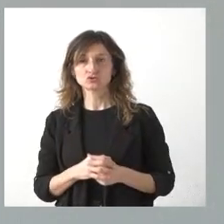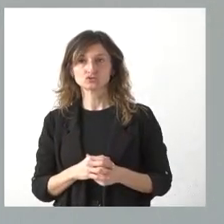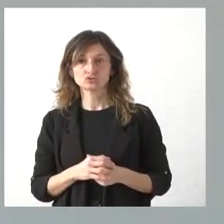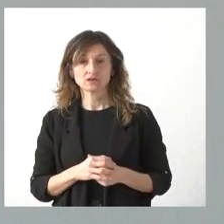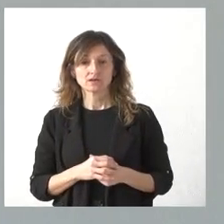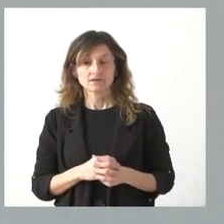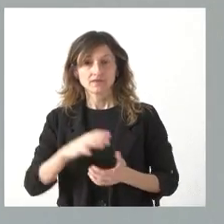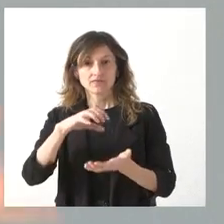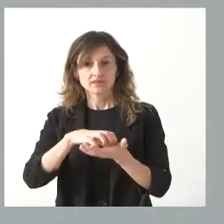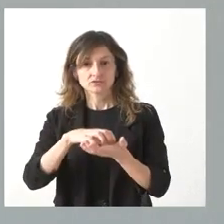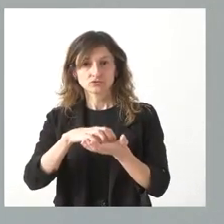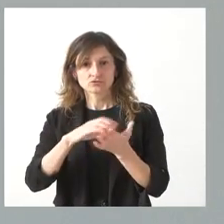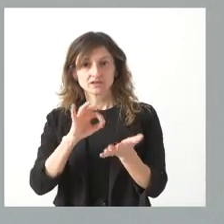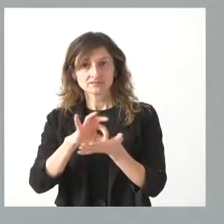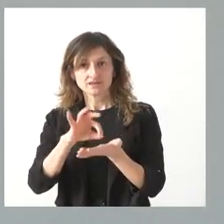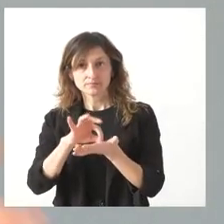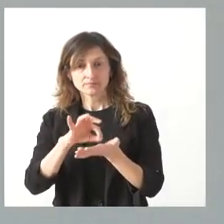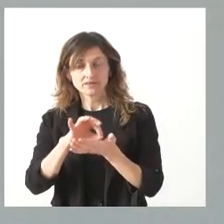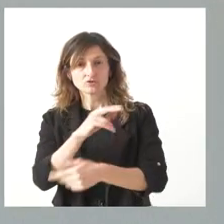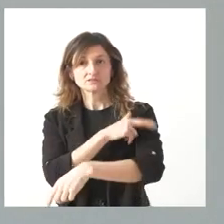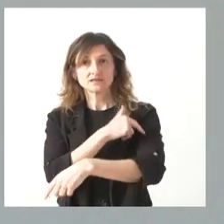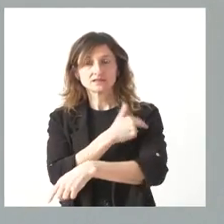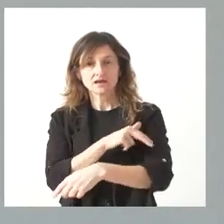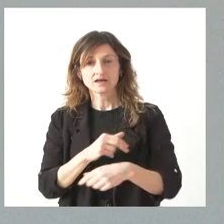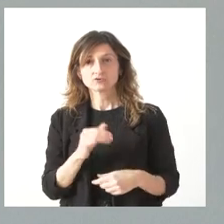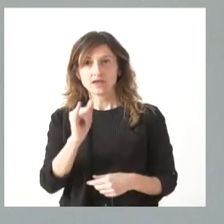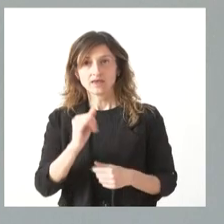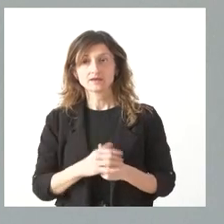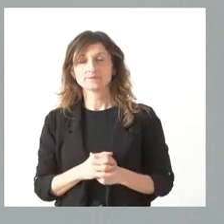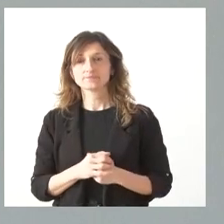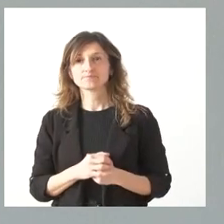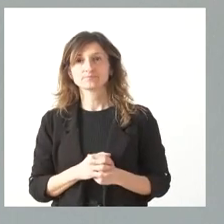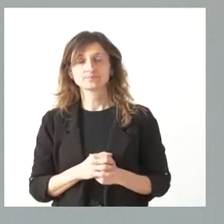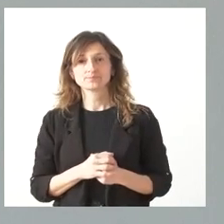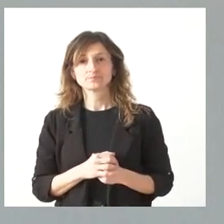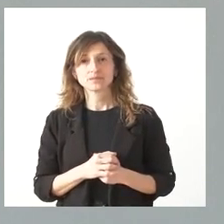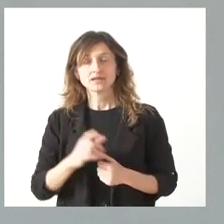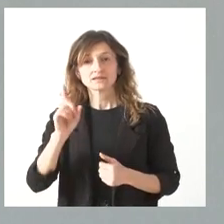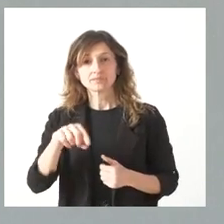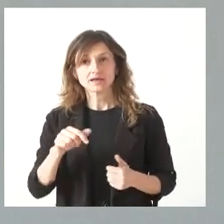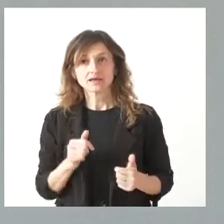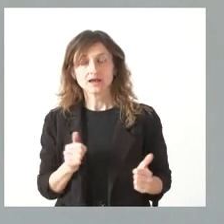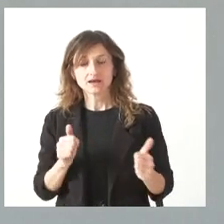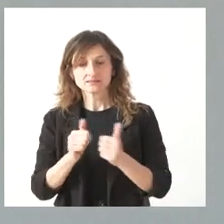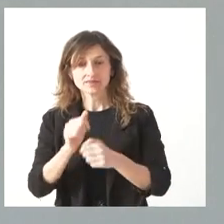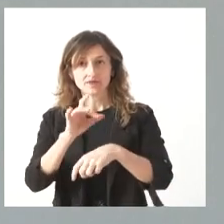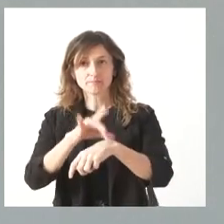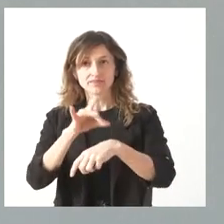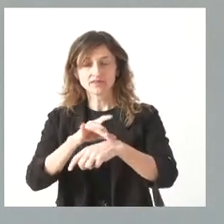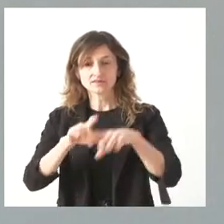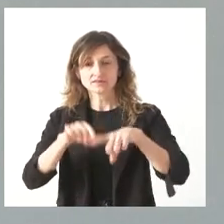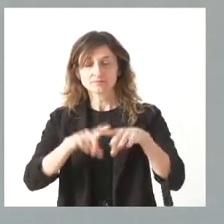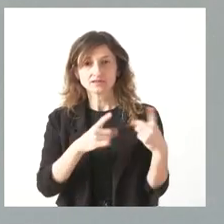actividades hasta respecto. Lógicamente, los servicios sanitarios están allí. La propia asistencia de los pacientes en función de las